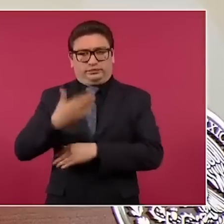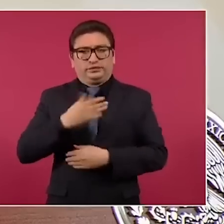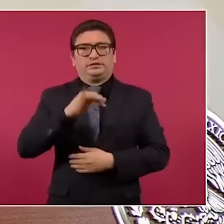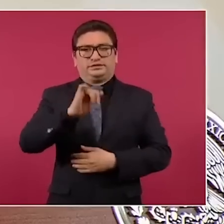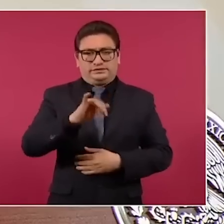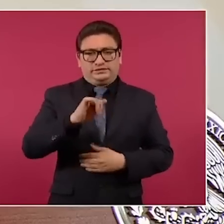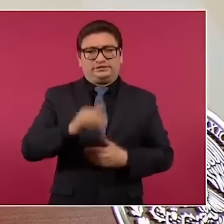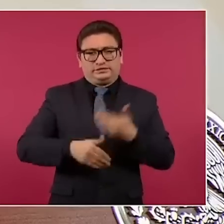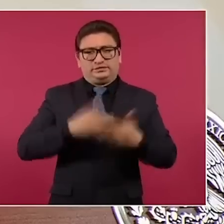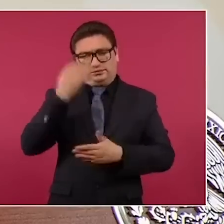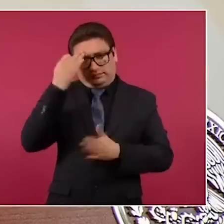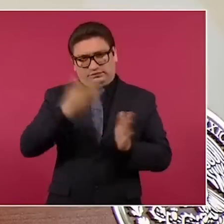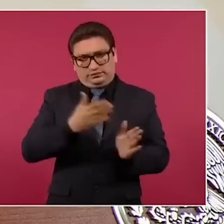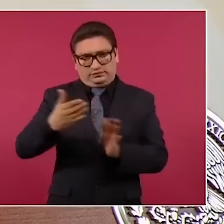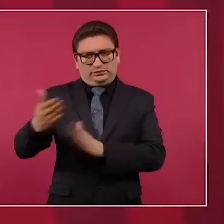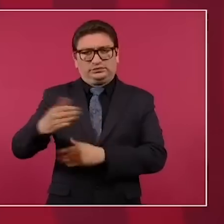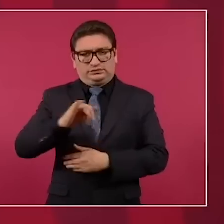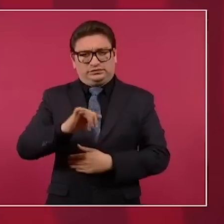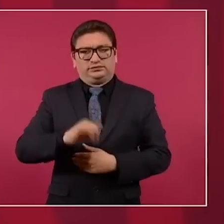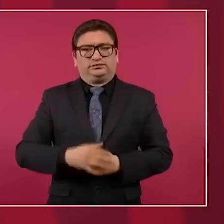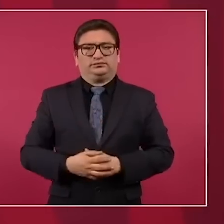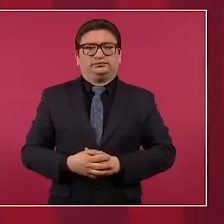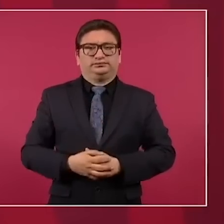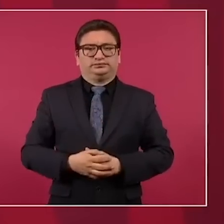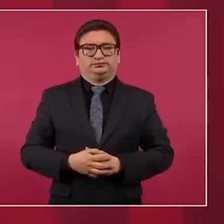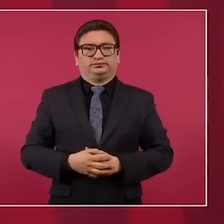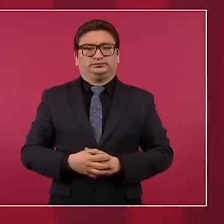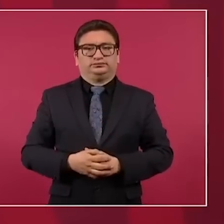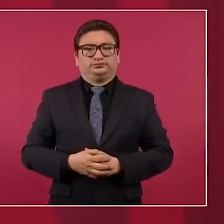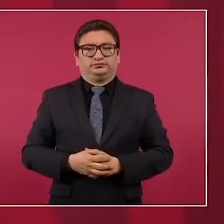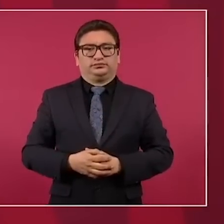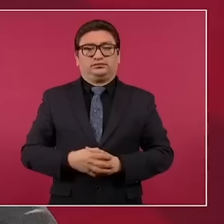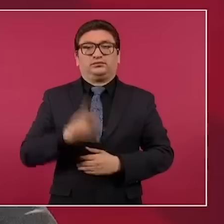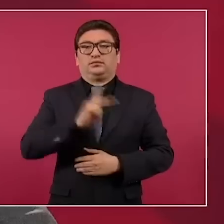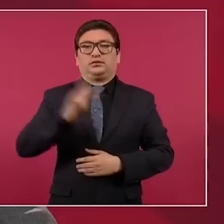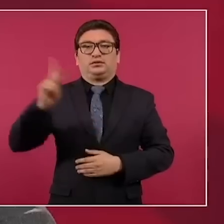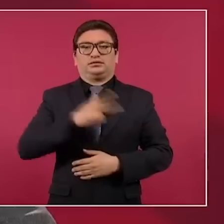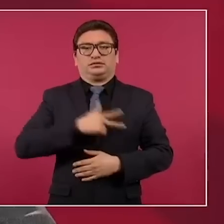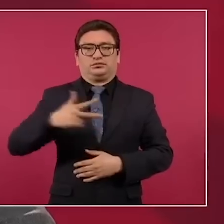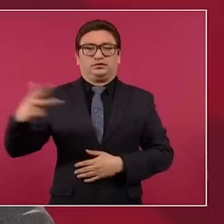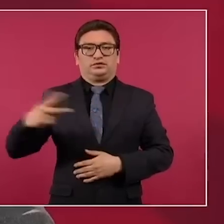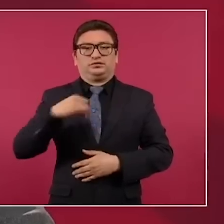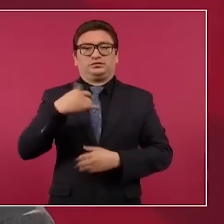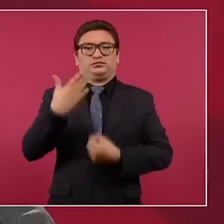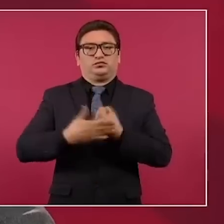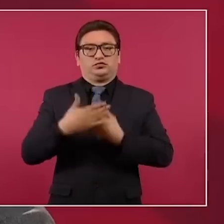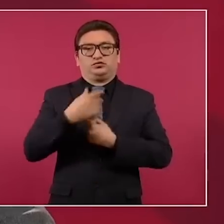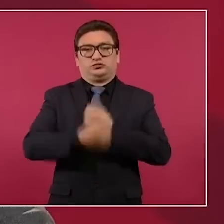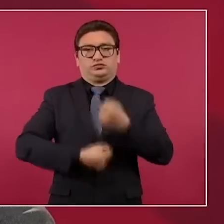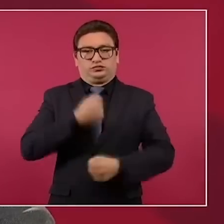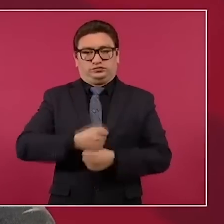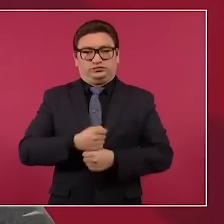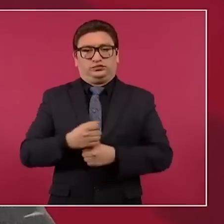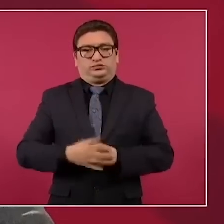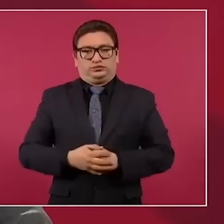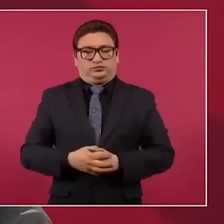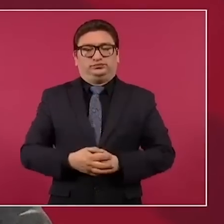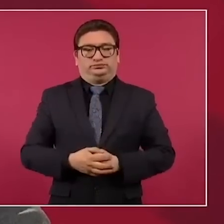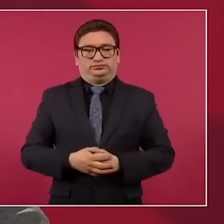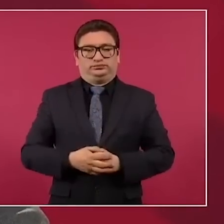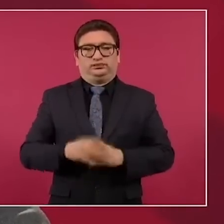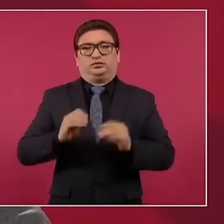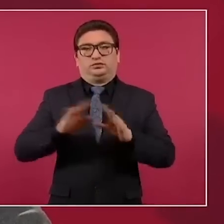el aplazamiento, va a ser como Dinamarca el año próximo, con